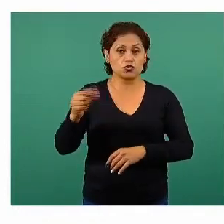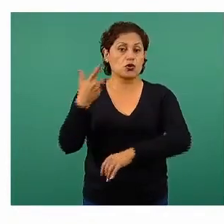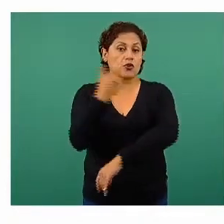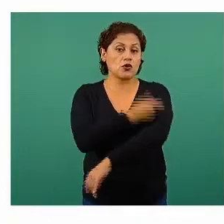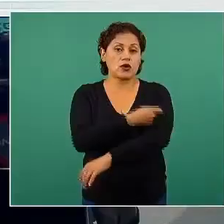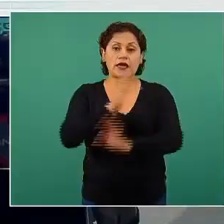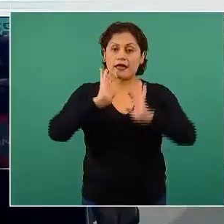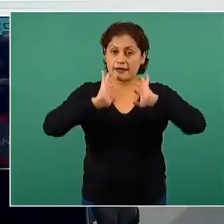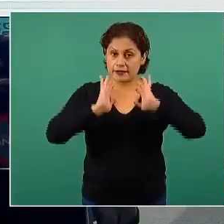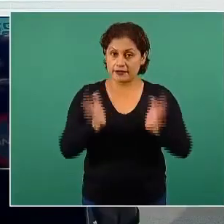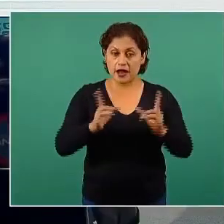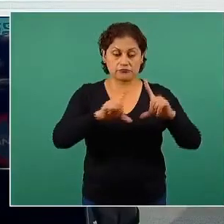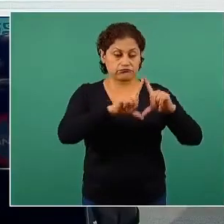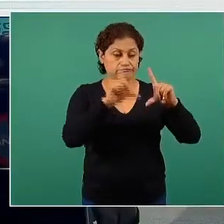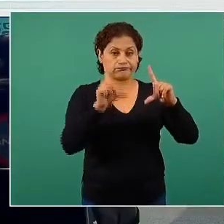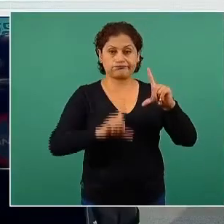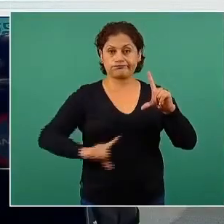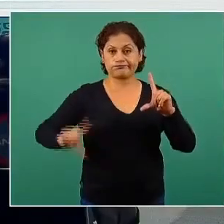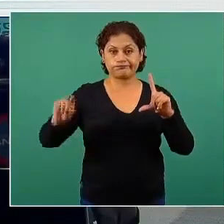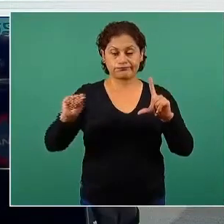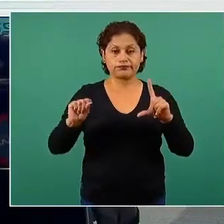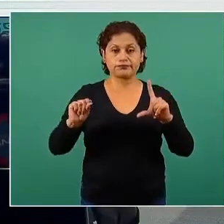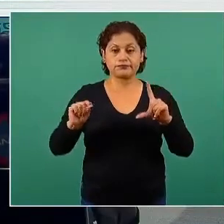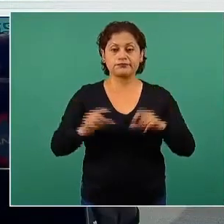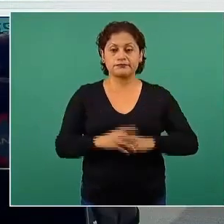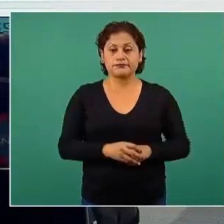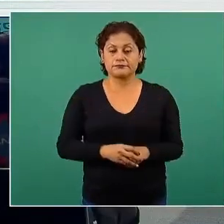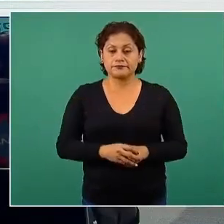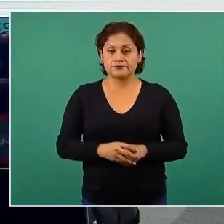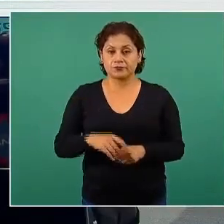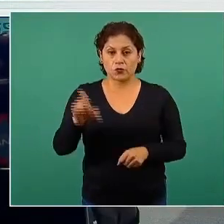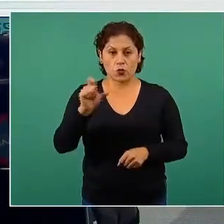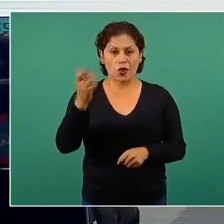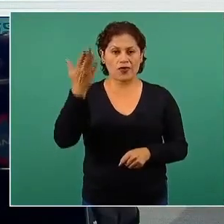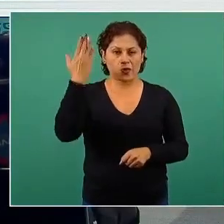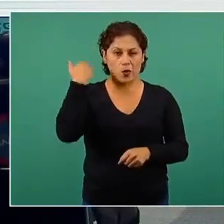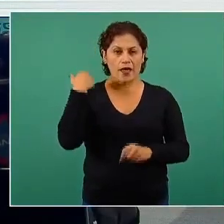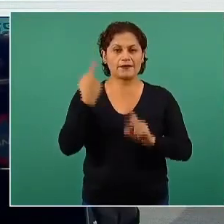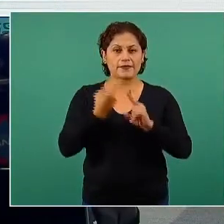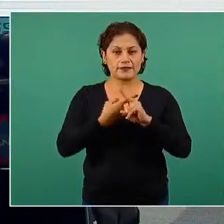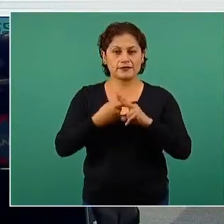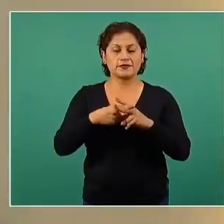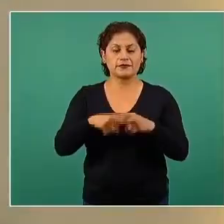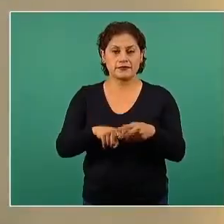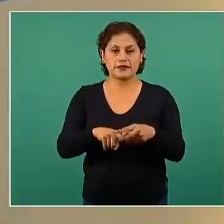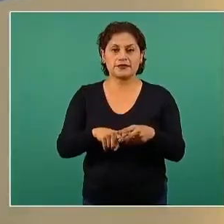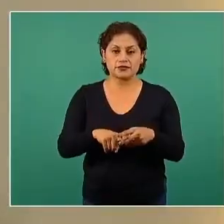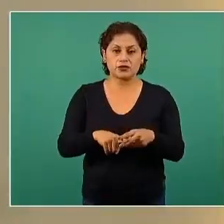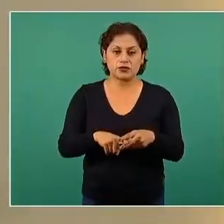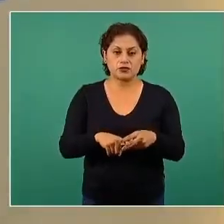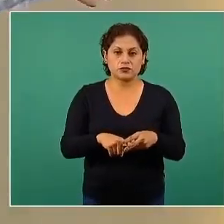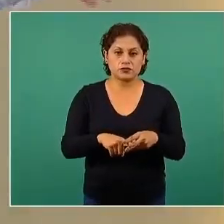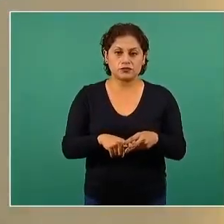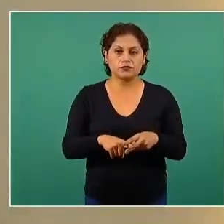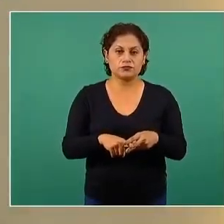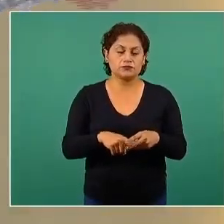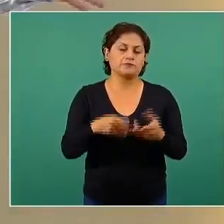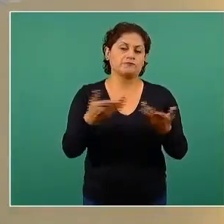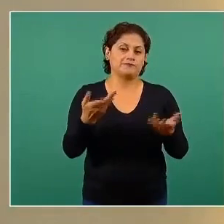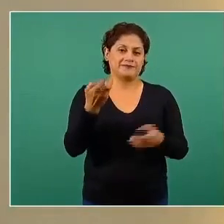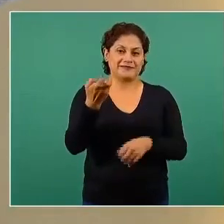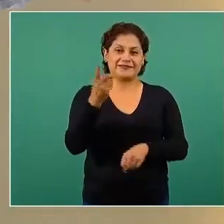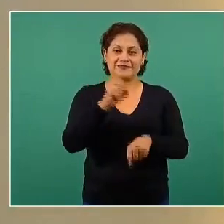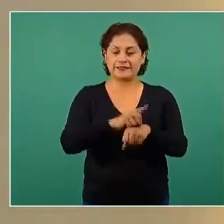aplicadas en nuestro país. En total, desde aquel importante e histórico